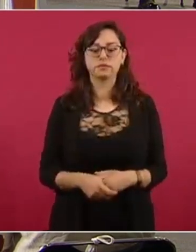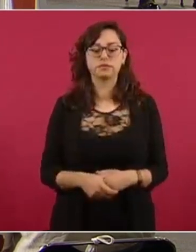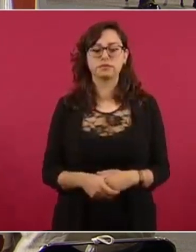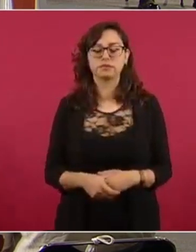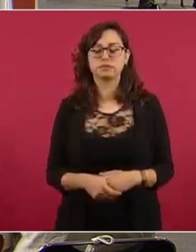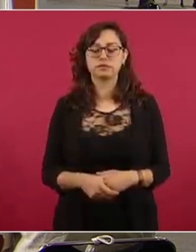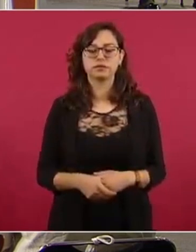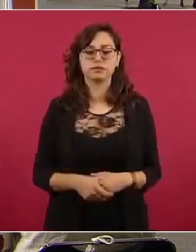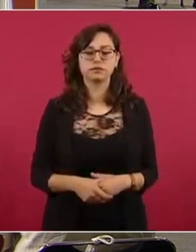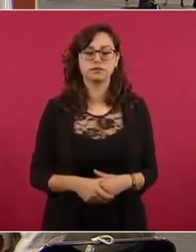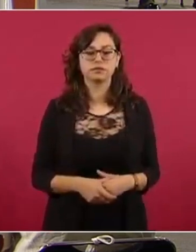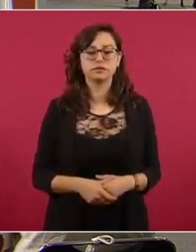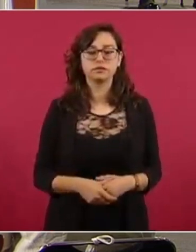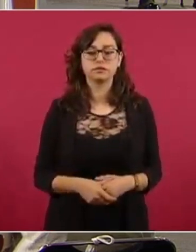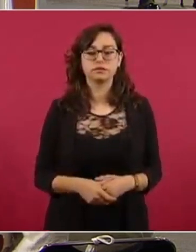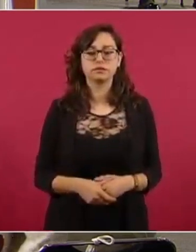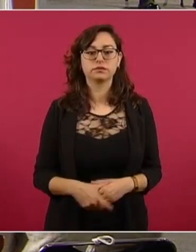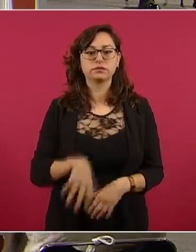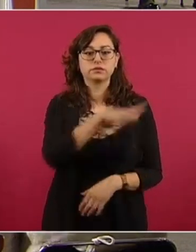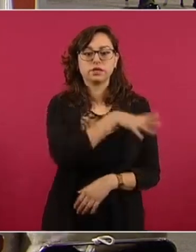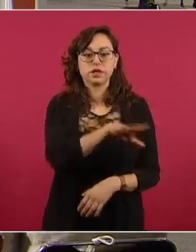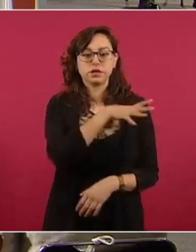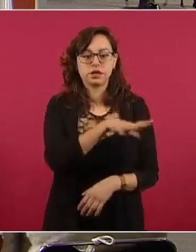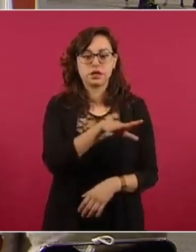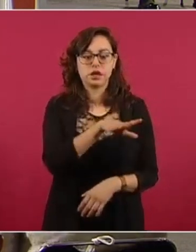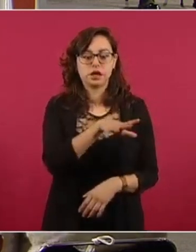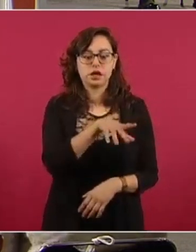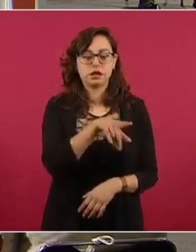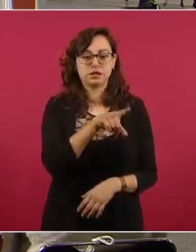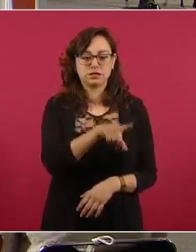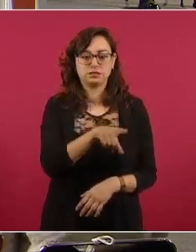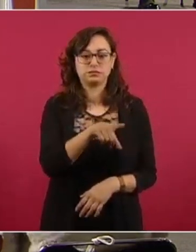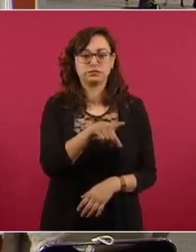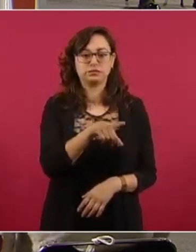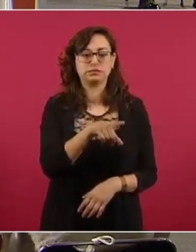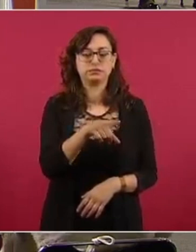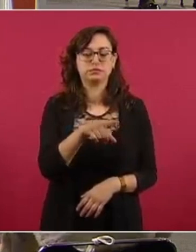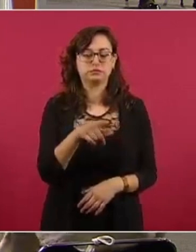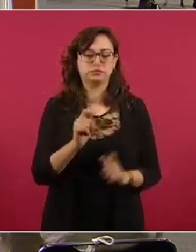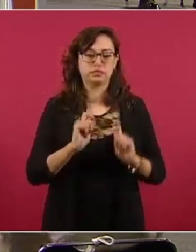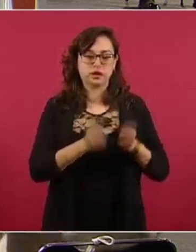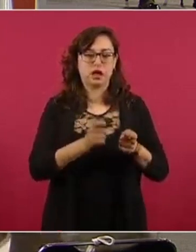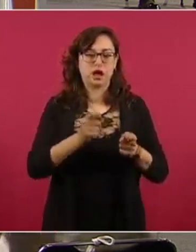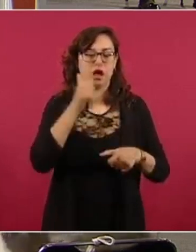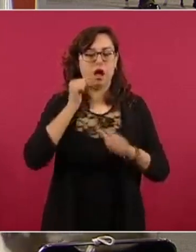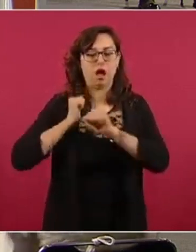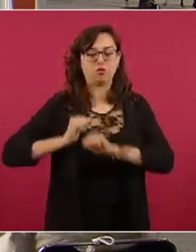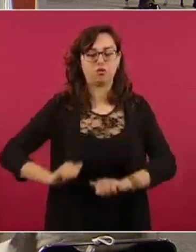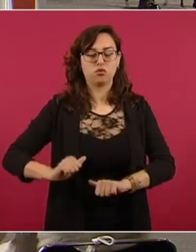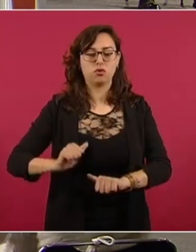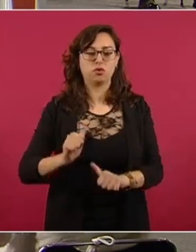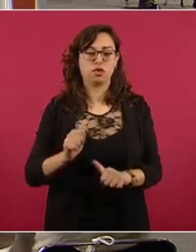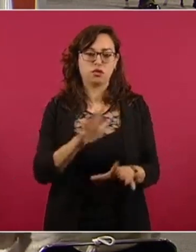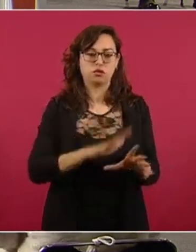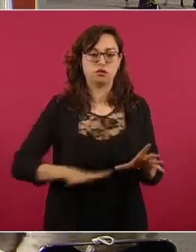sería importante si el general Leana, que es el comandante de la región militar